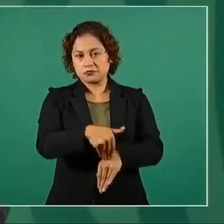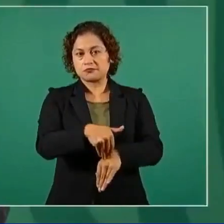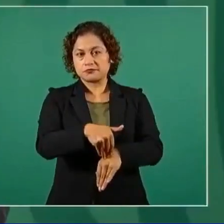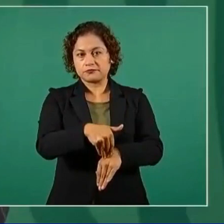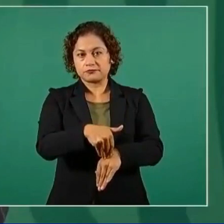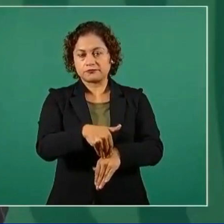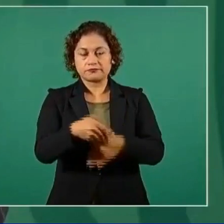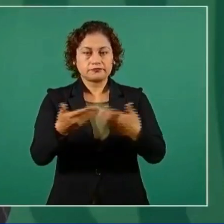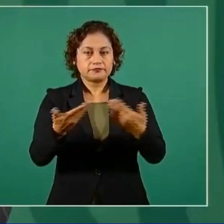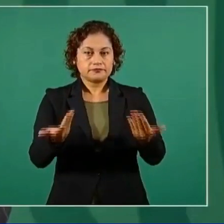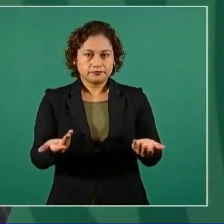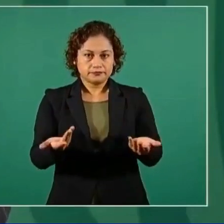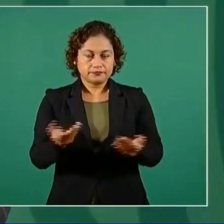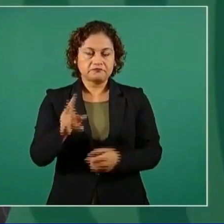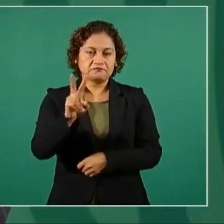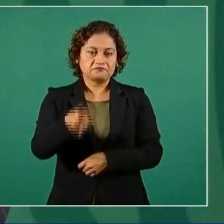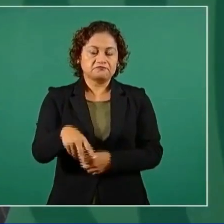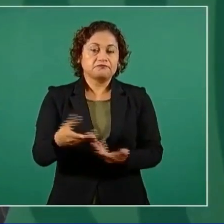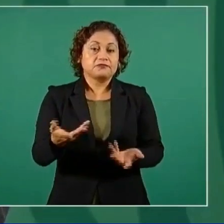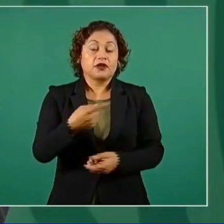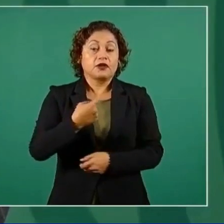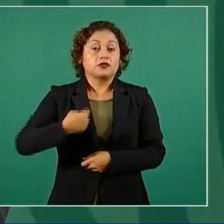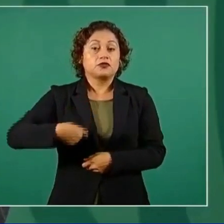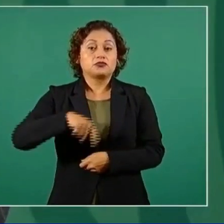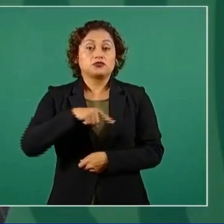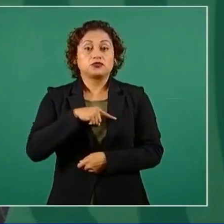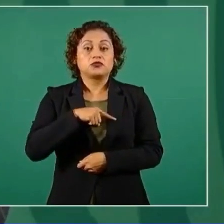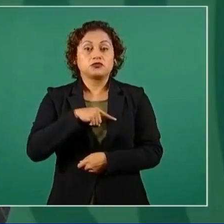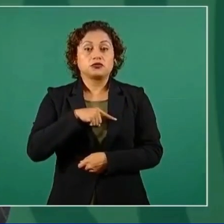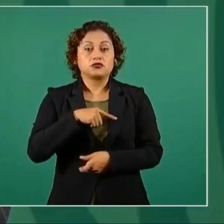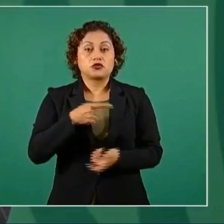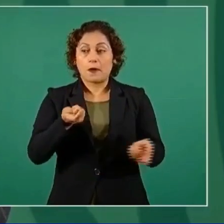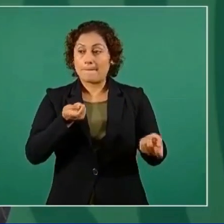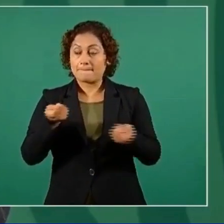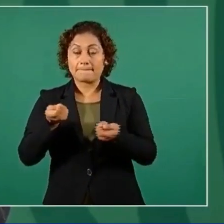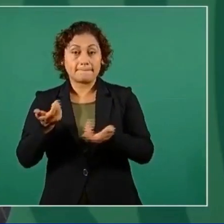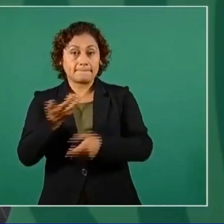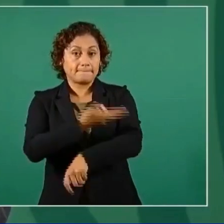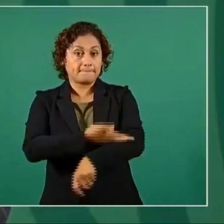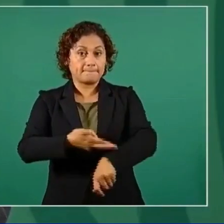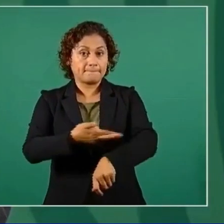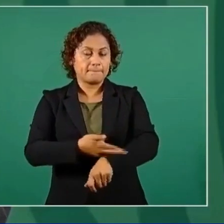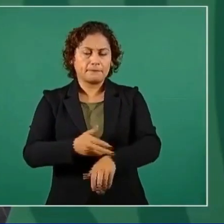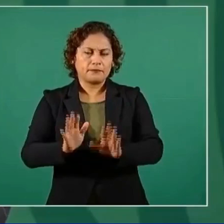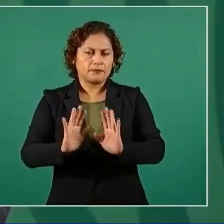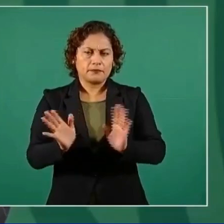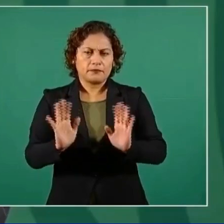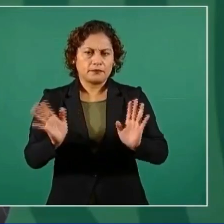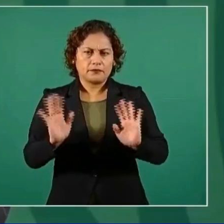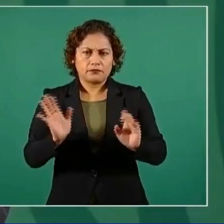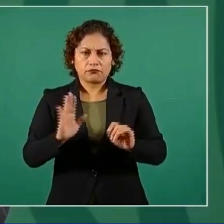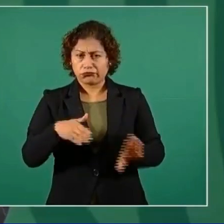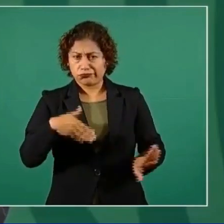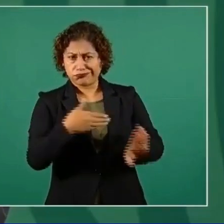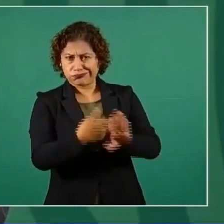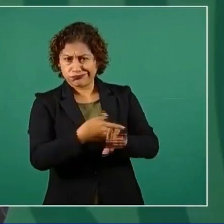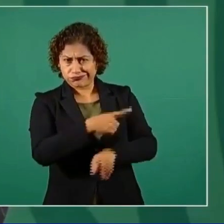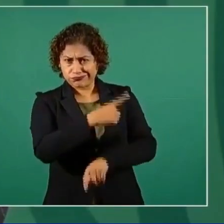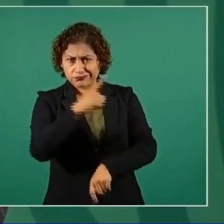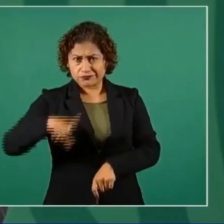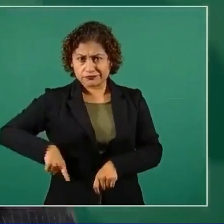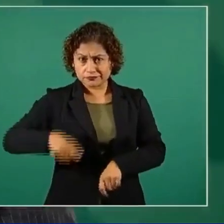injerencista, no es contra el gobierno de Estados Unidos,